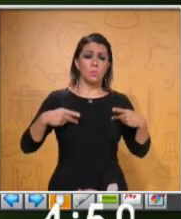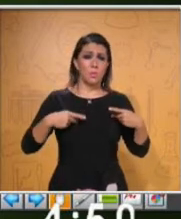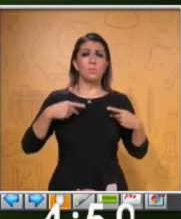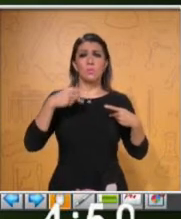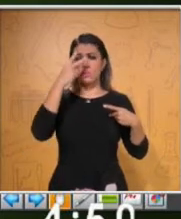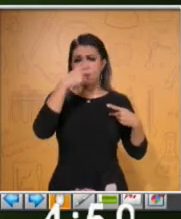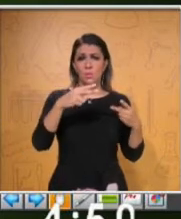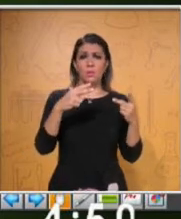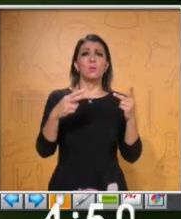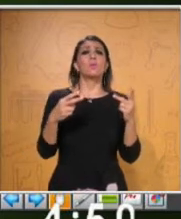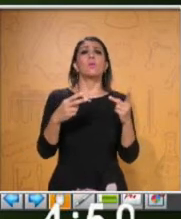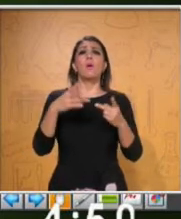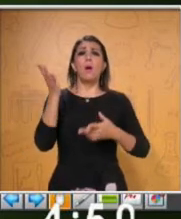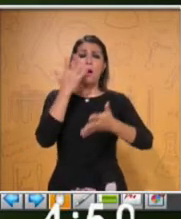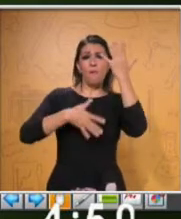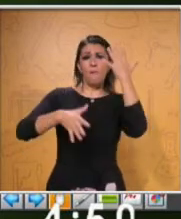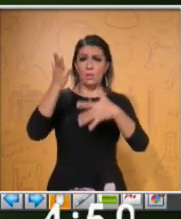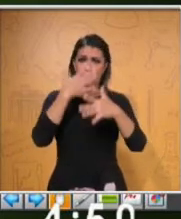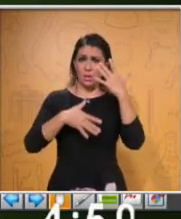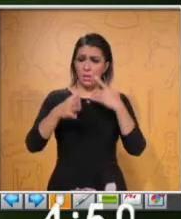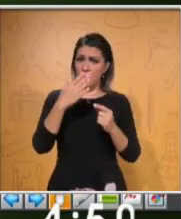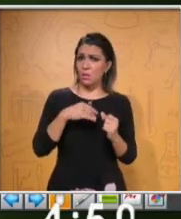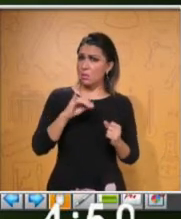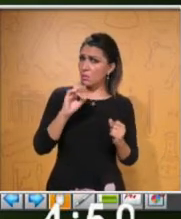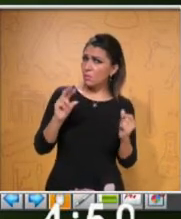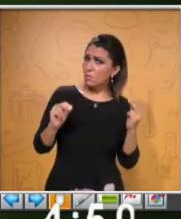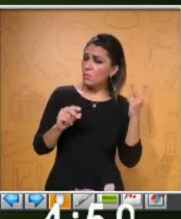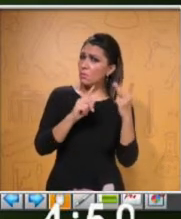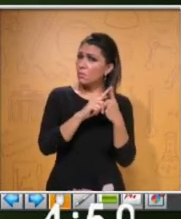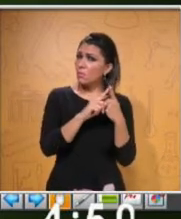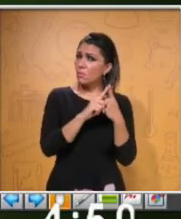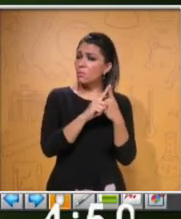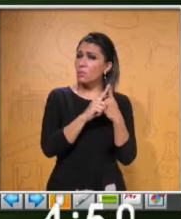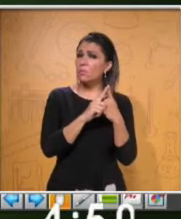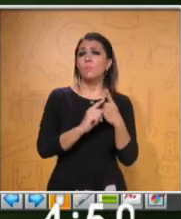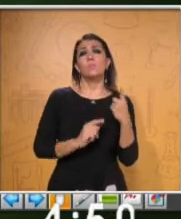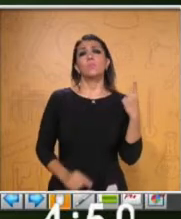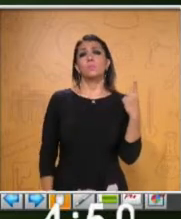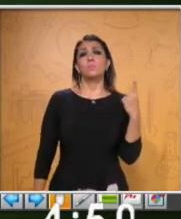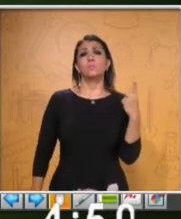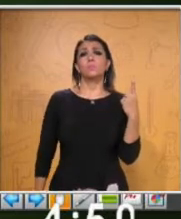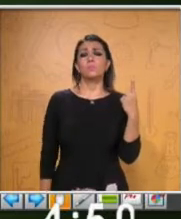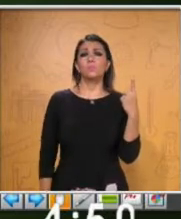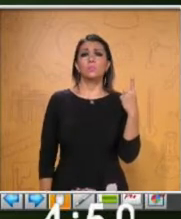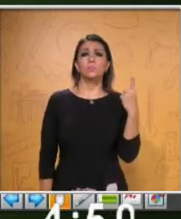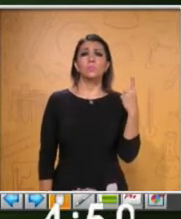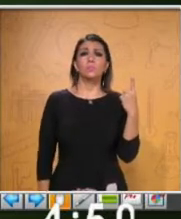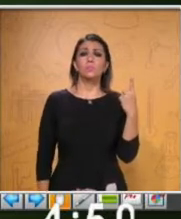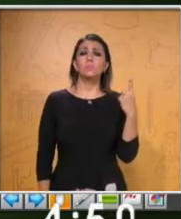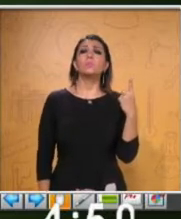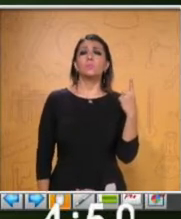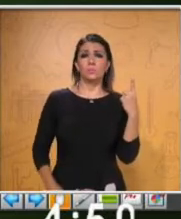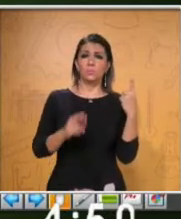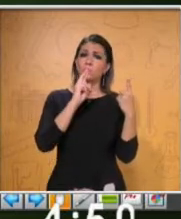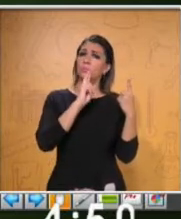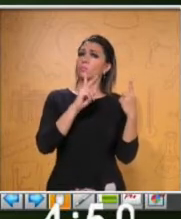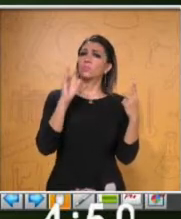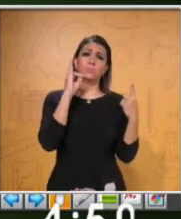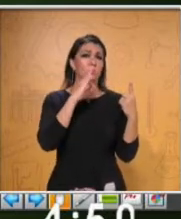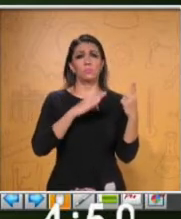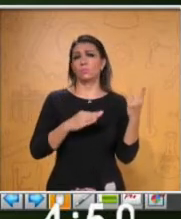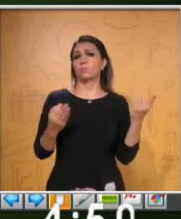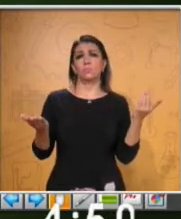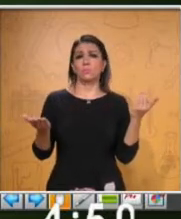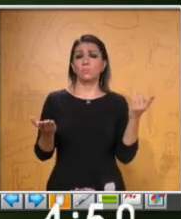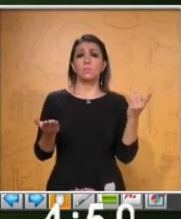México utilizan el lenguaje de señas. True or false? According to the text, it's false. La respuesta es falsa porque de